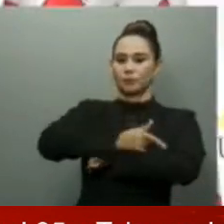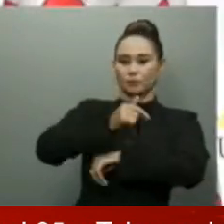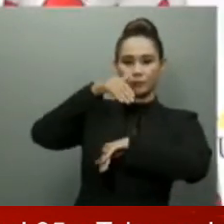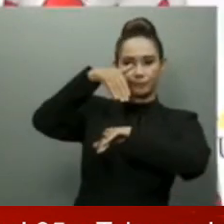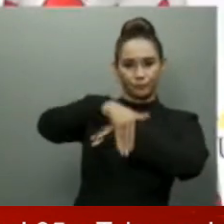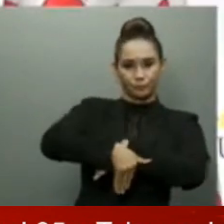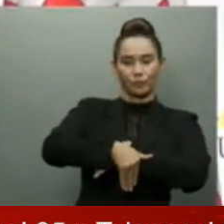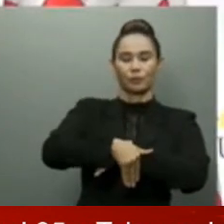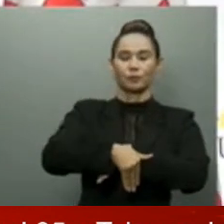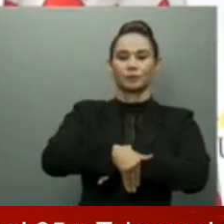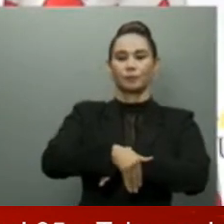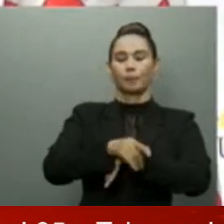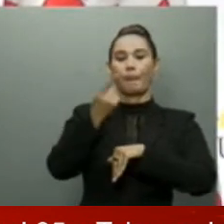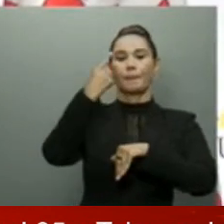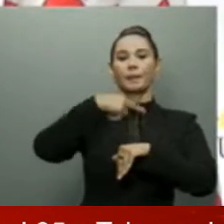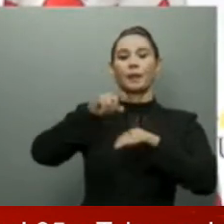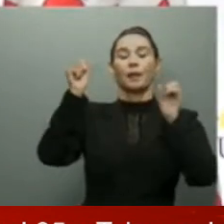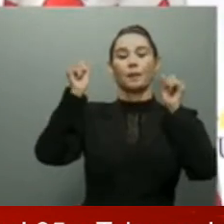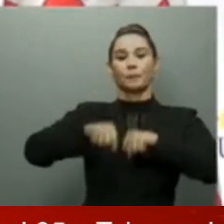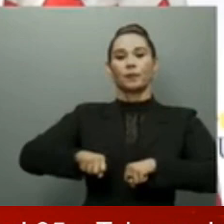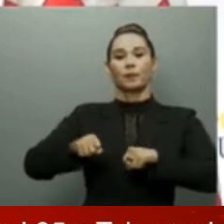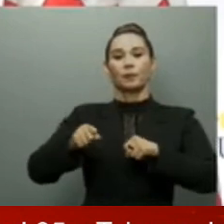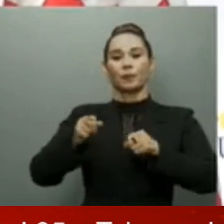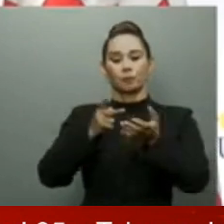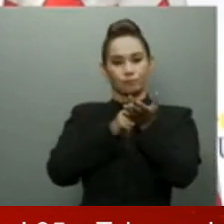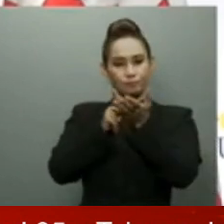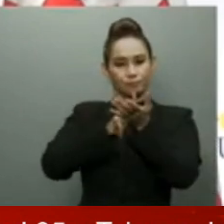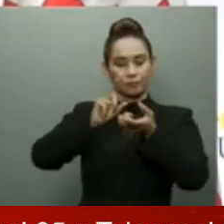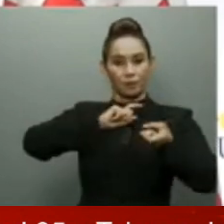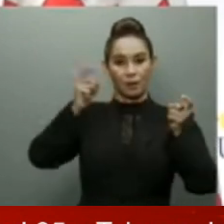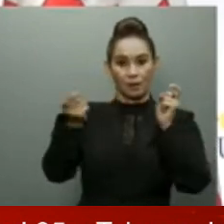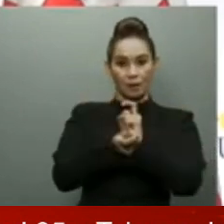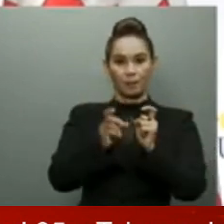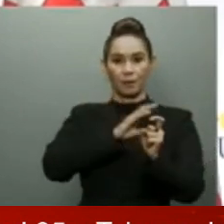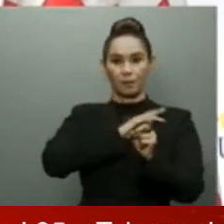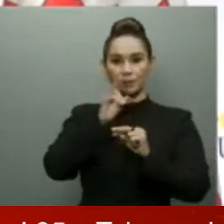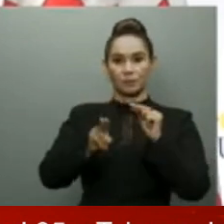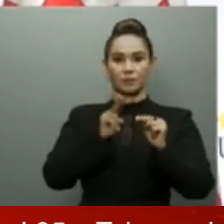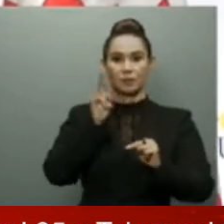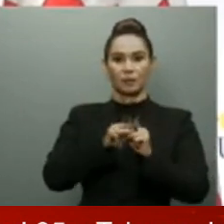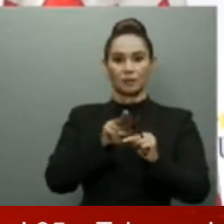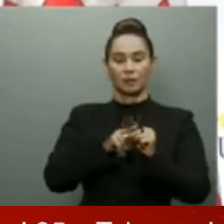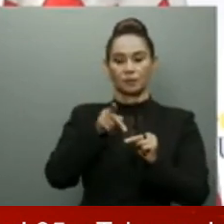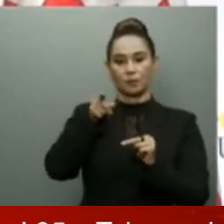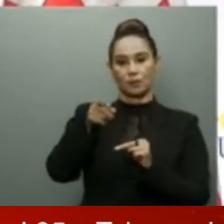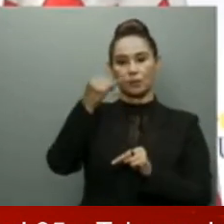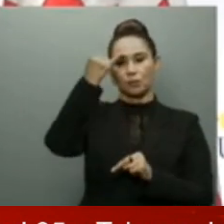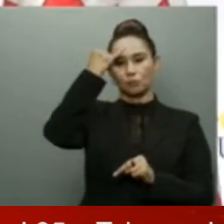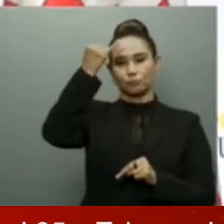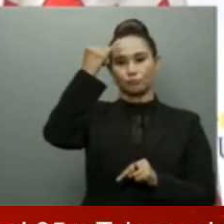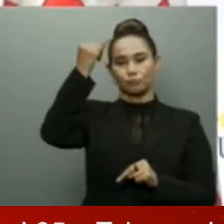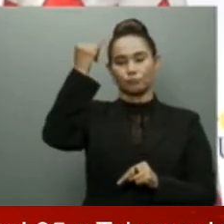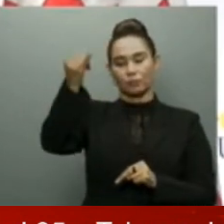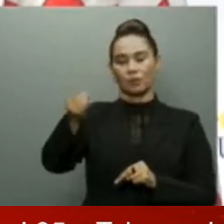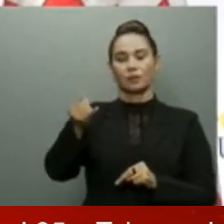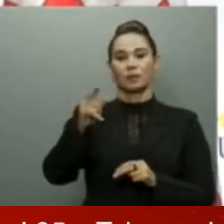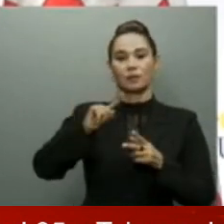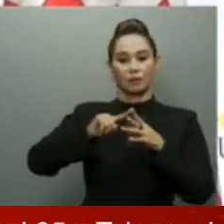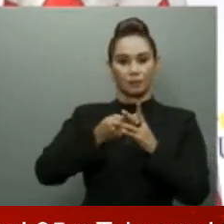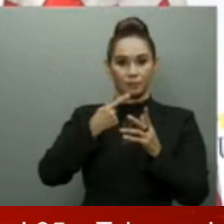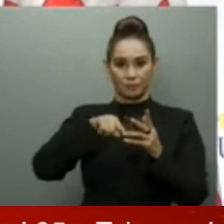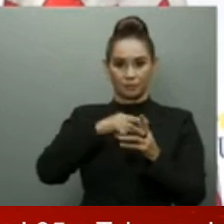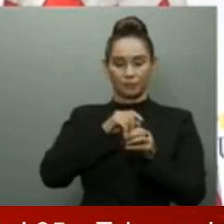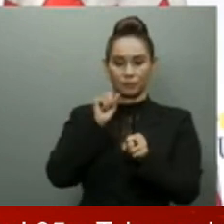produzca una verdadera transformación de la Policía Nacional. Con esa idea empezamos a trabajar